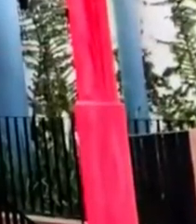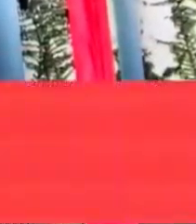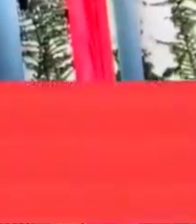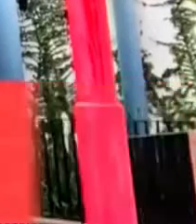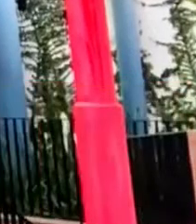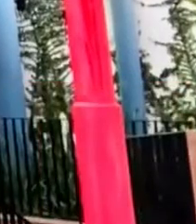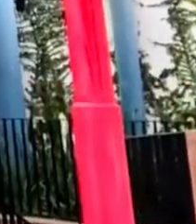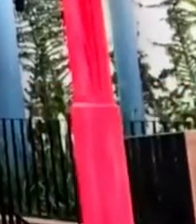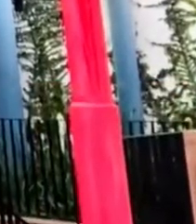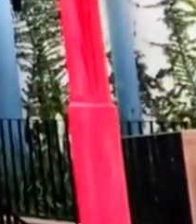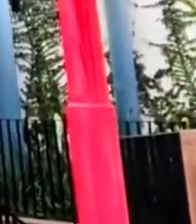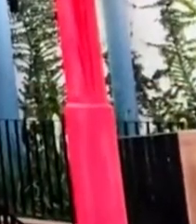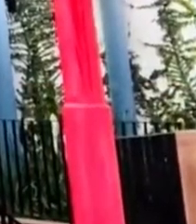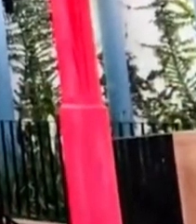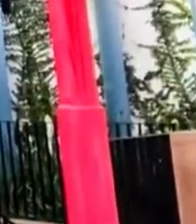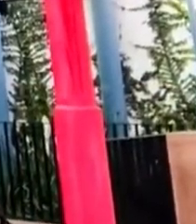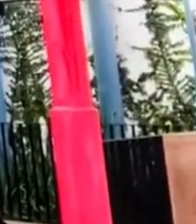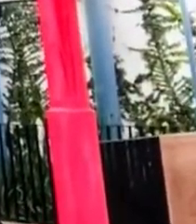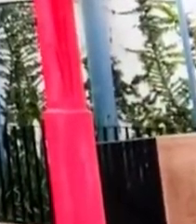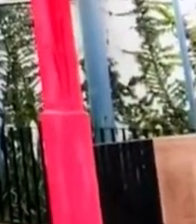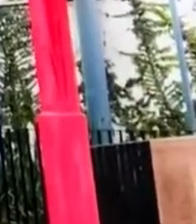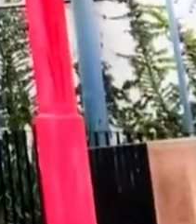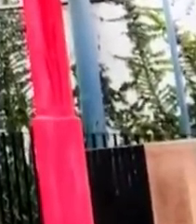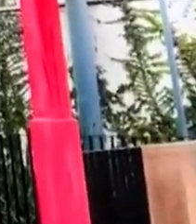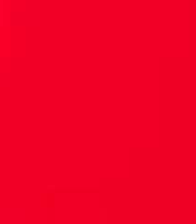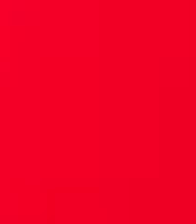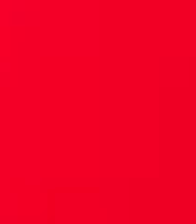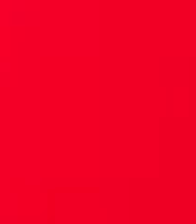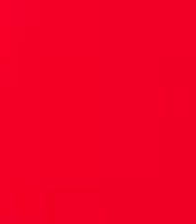historia Y juntos Vencer al COVID-19